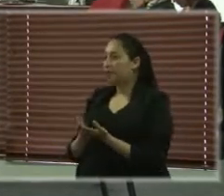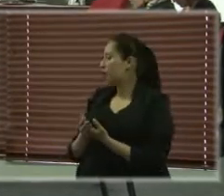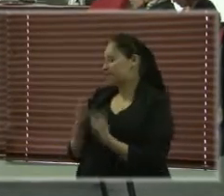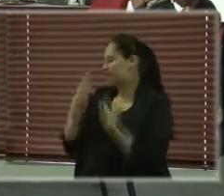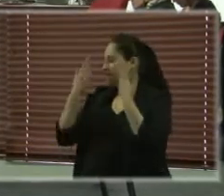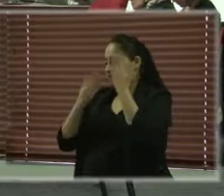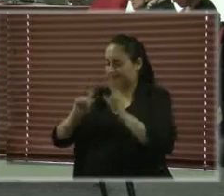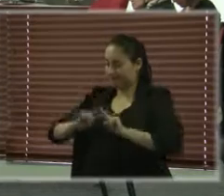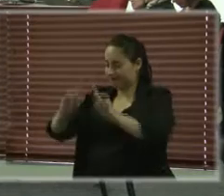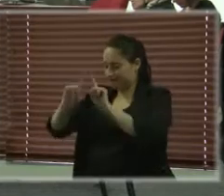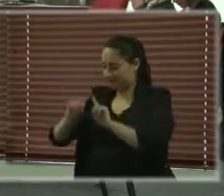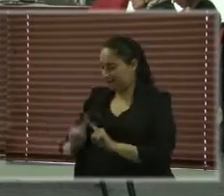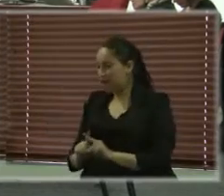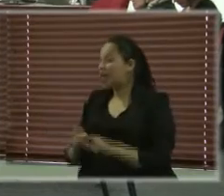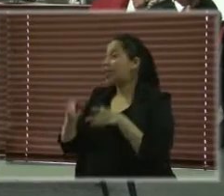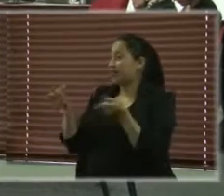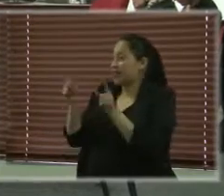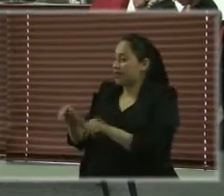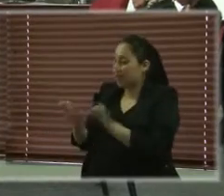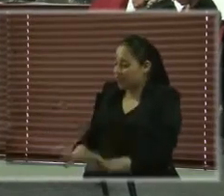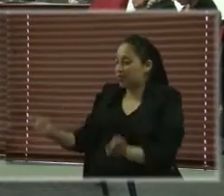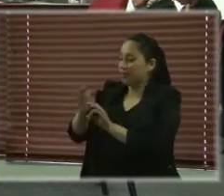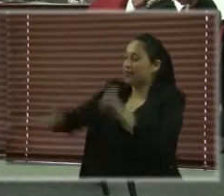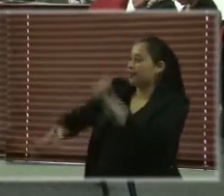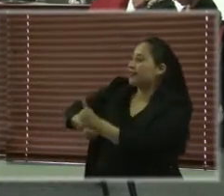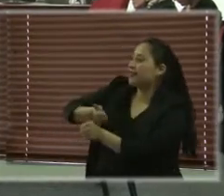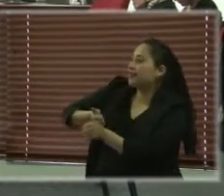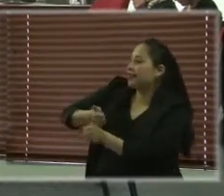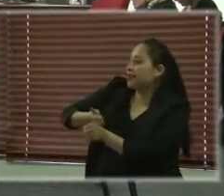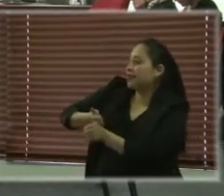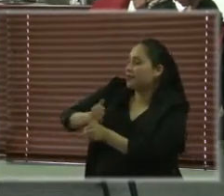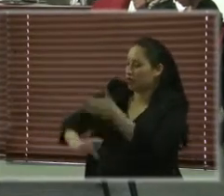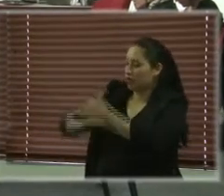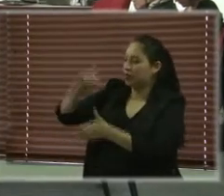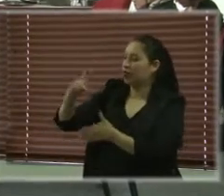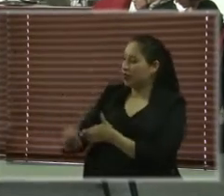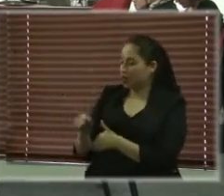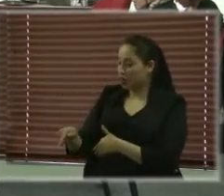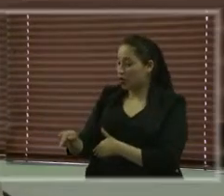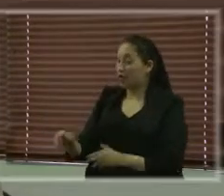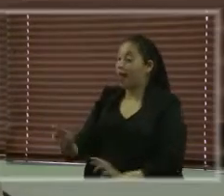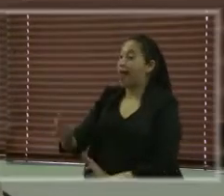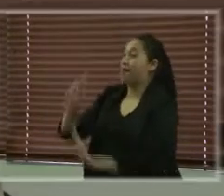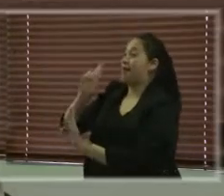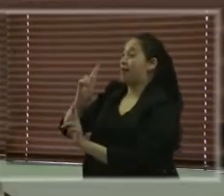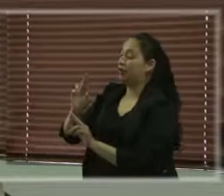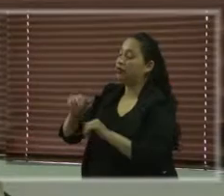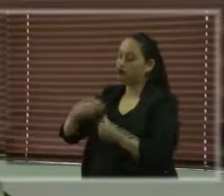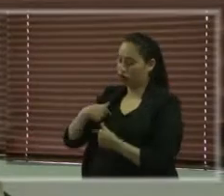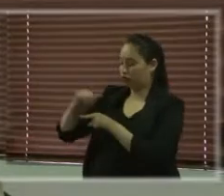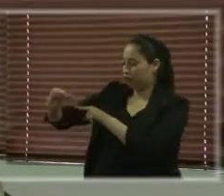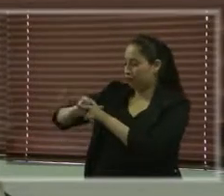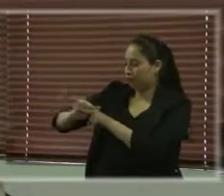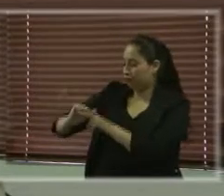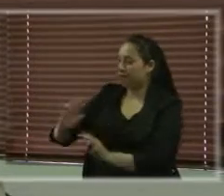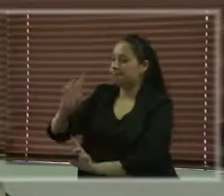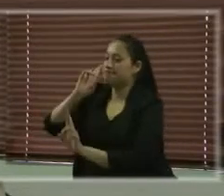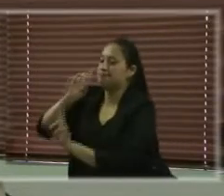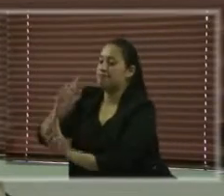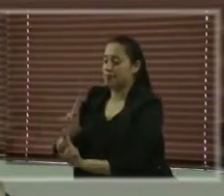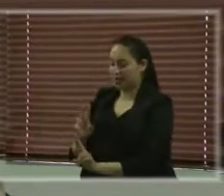el seguimiento que se le pueda dar a los resultados, porque las prácticas generalmente